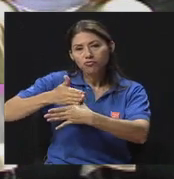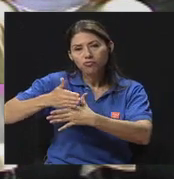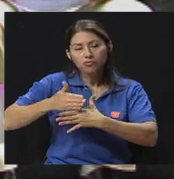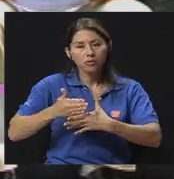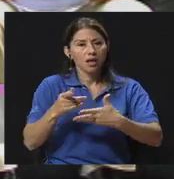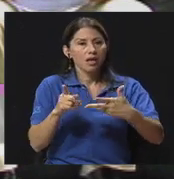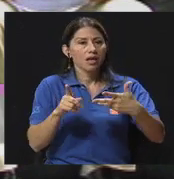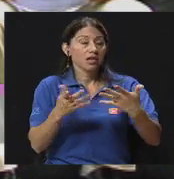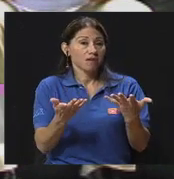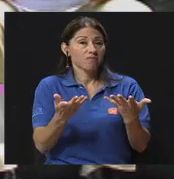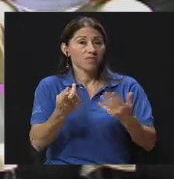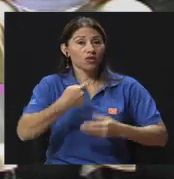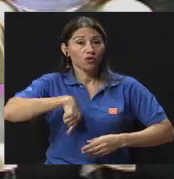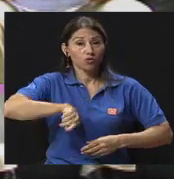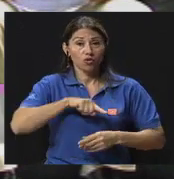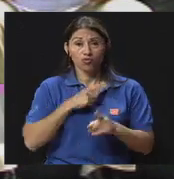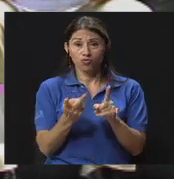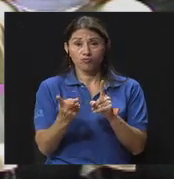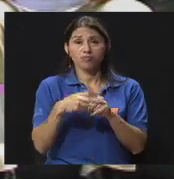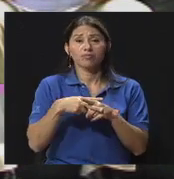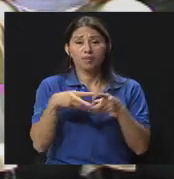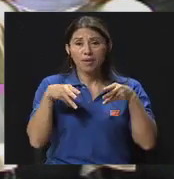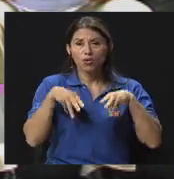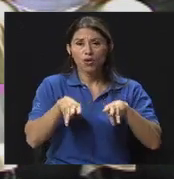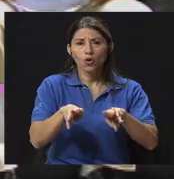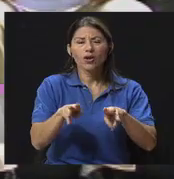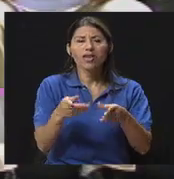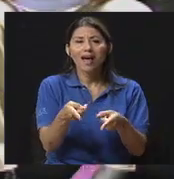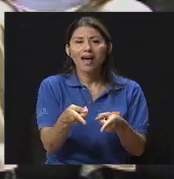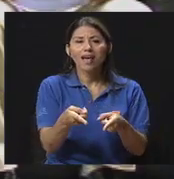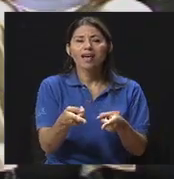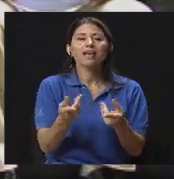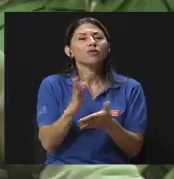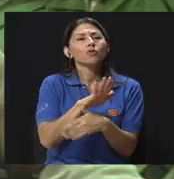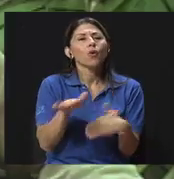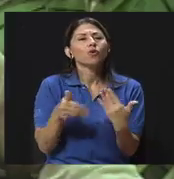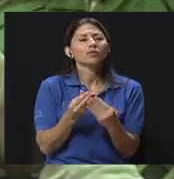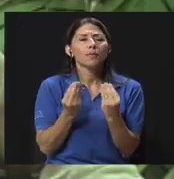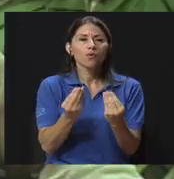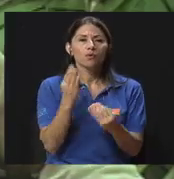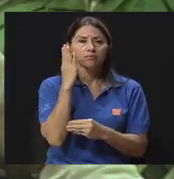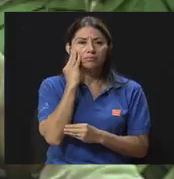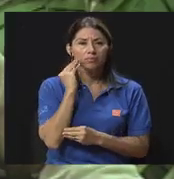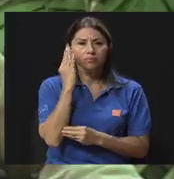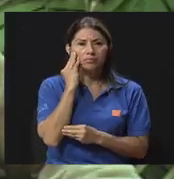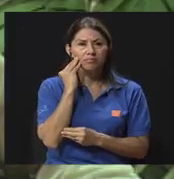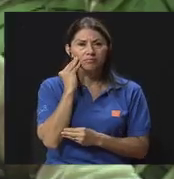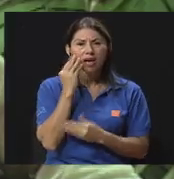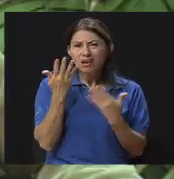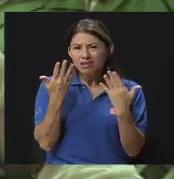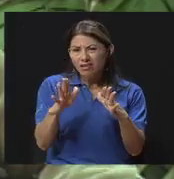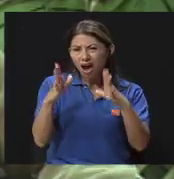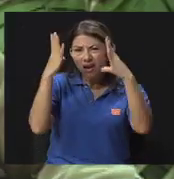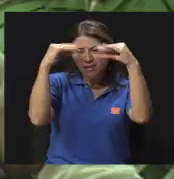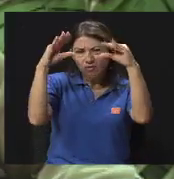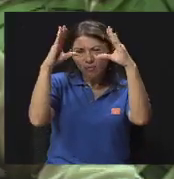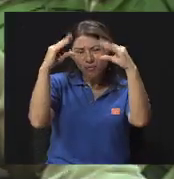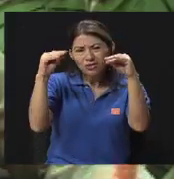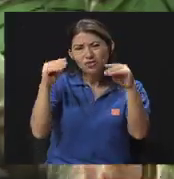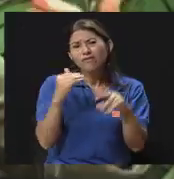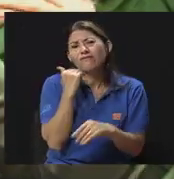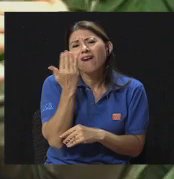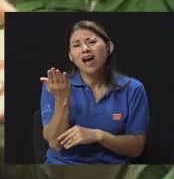la metodología que hemos implementado, que creemos que ha sido exitosa, es que sea muy vivencial. Ya la información la gente la tiene a veces con dar un clic.